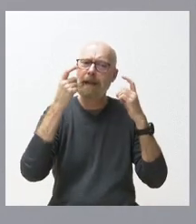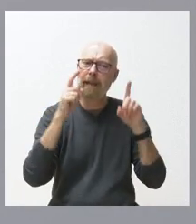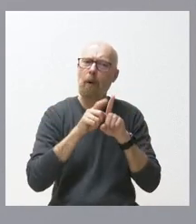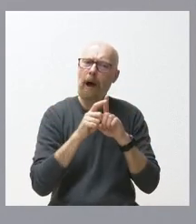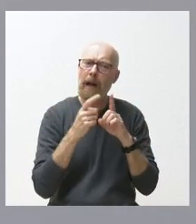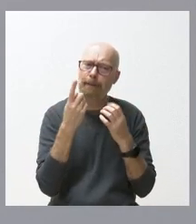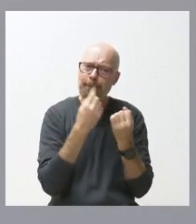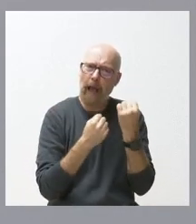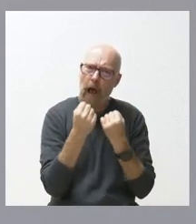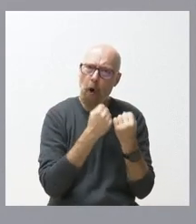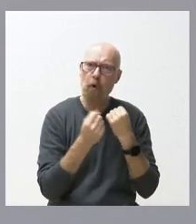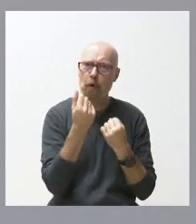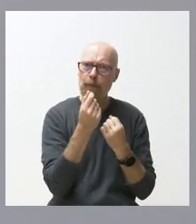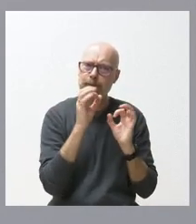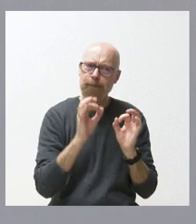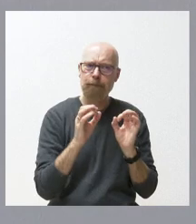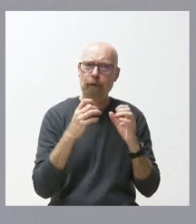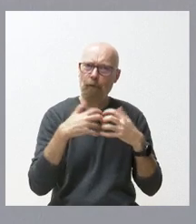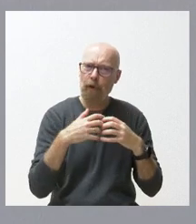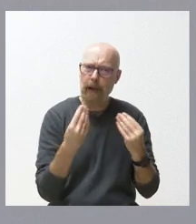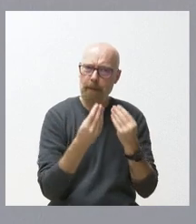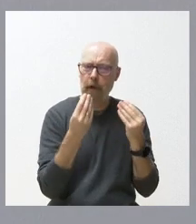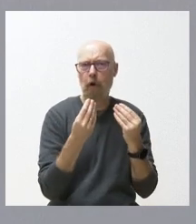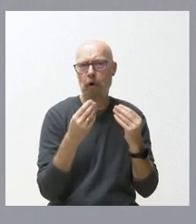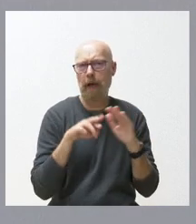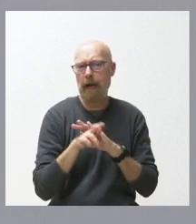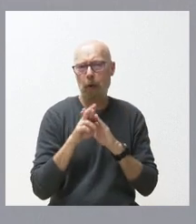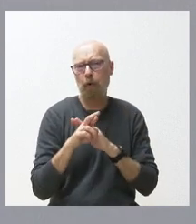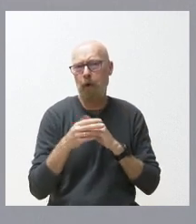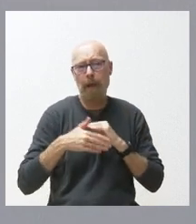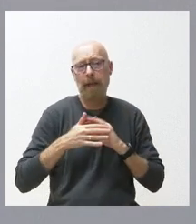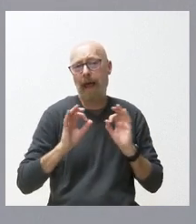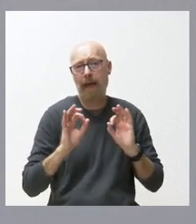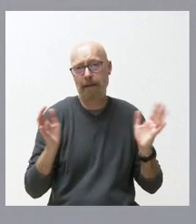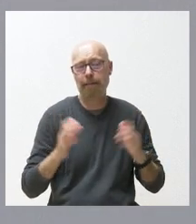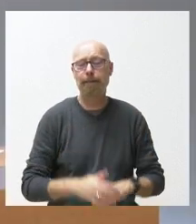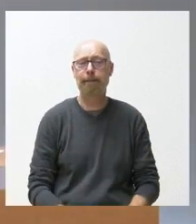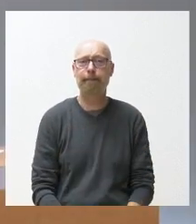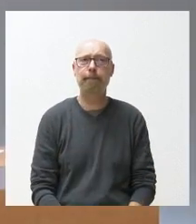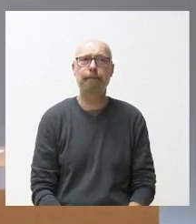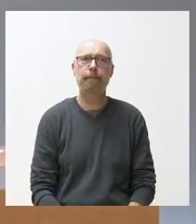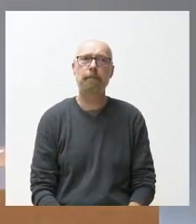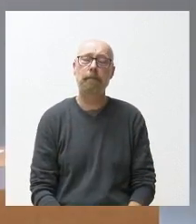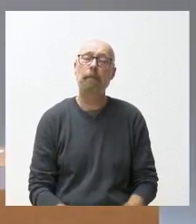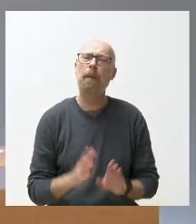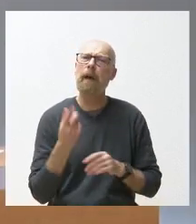de funcionar con la máxima eficacia y con los recursos siempre limitados que tiene una Administración Pública Sí, pero con esta cuantía se habría repuesto lo que